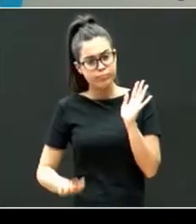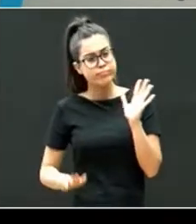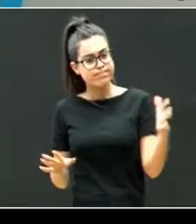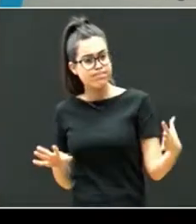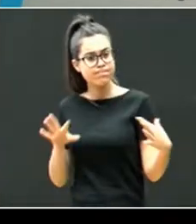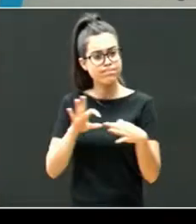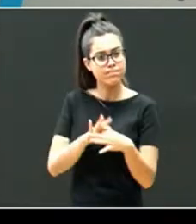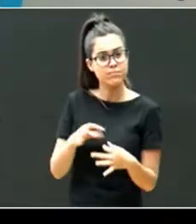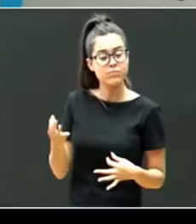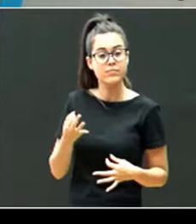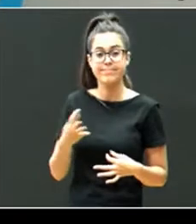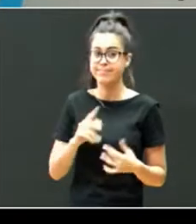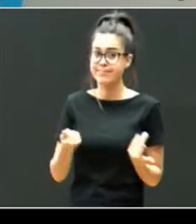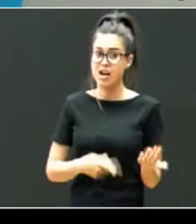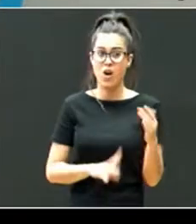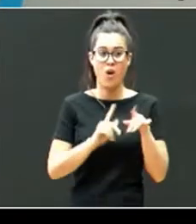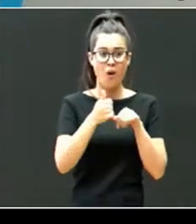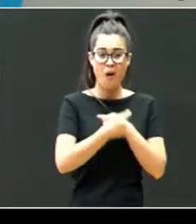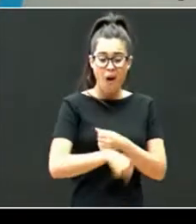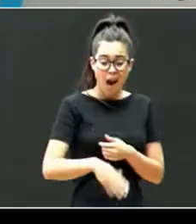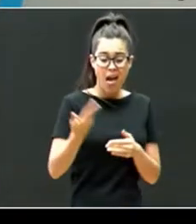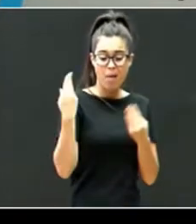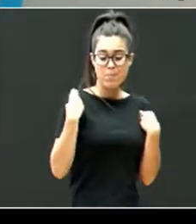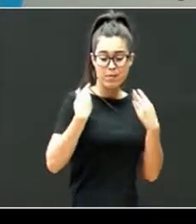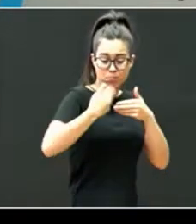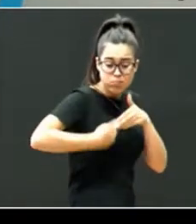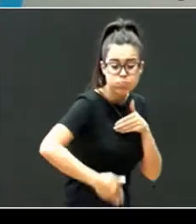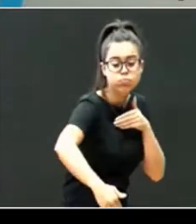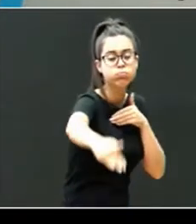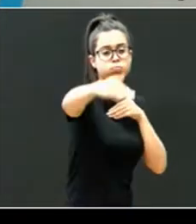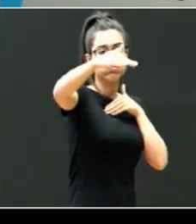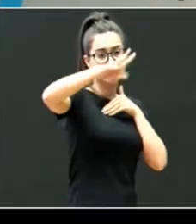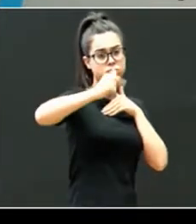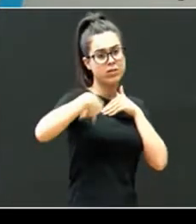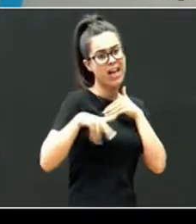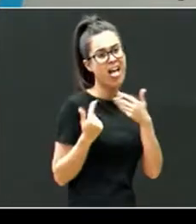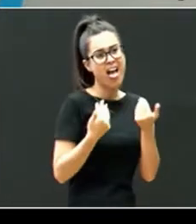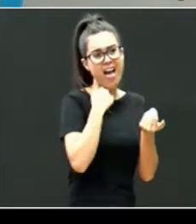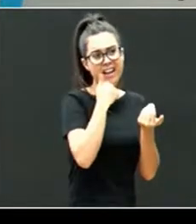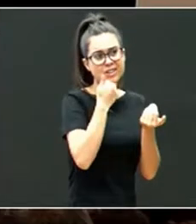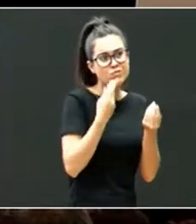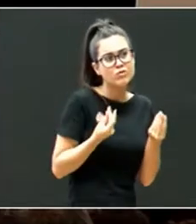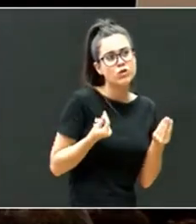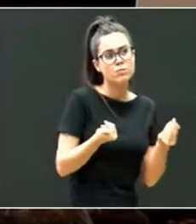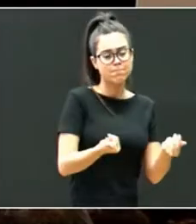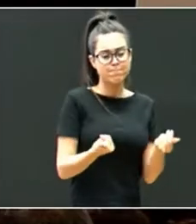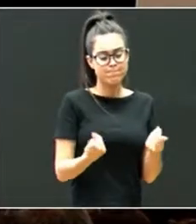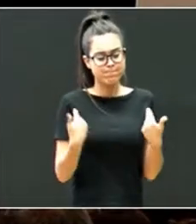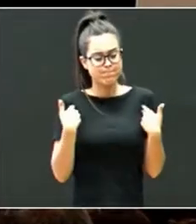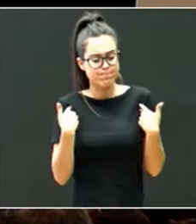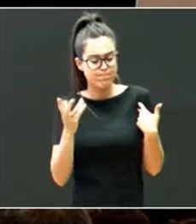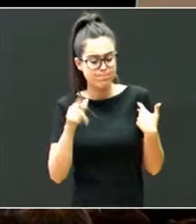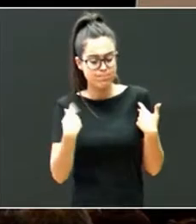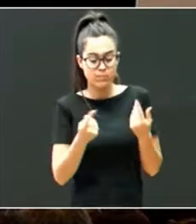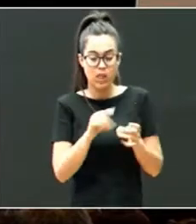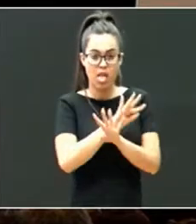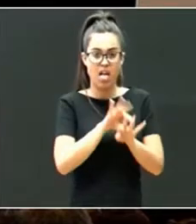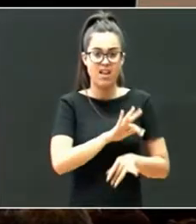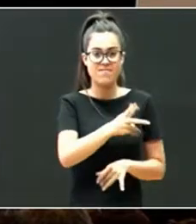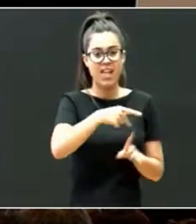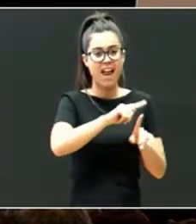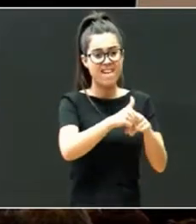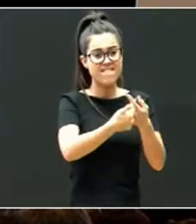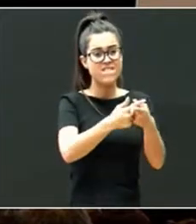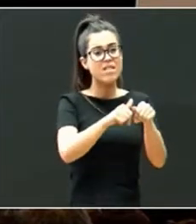con secuelas durante todo el desarrollo. Y eso condiciona la imposibilidad de la familia para hacer frente a tres desafíos